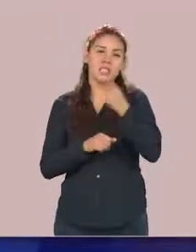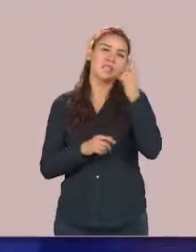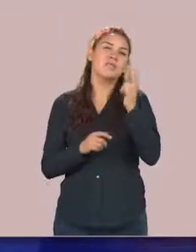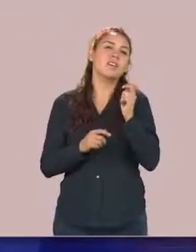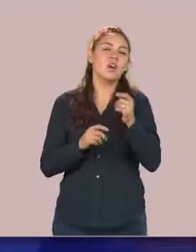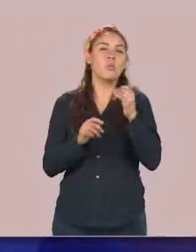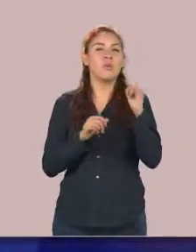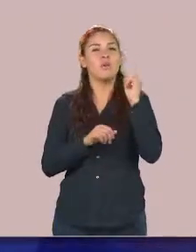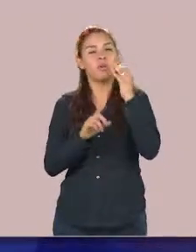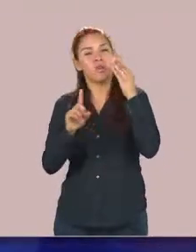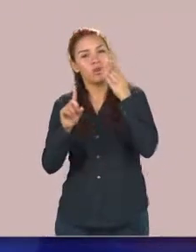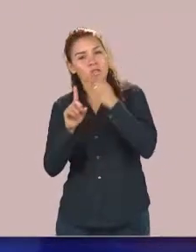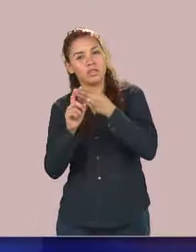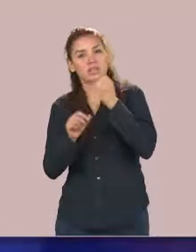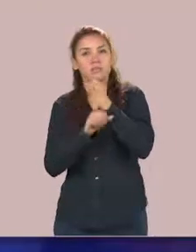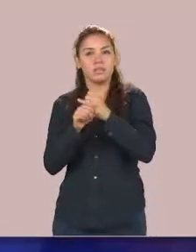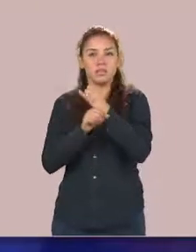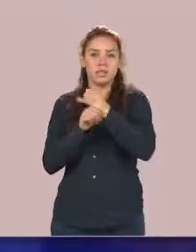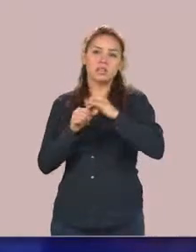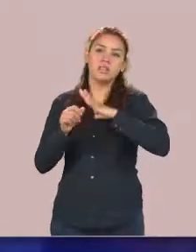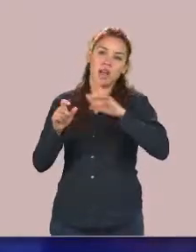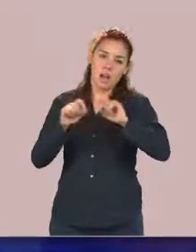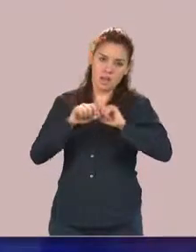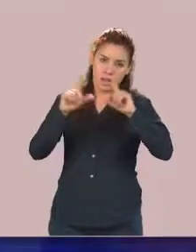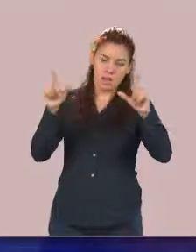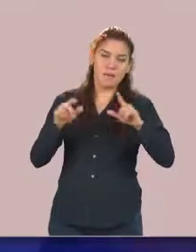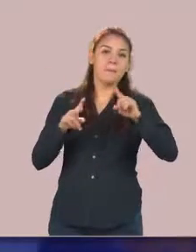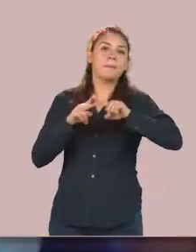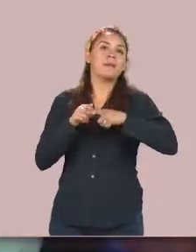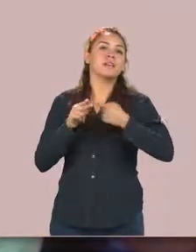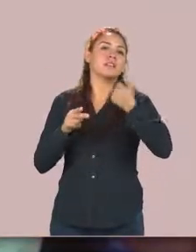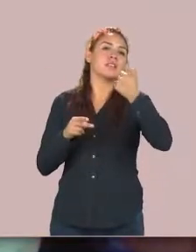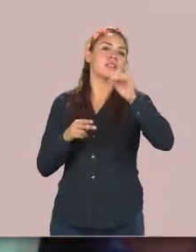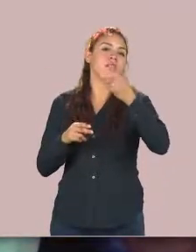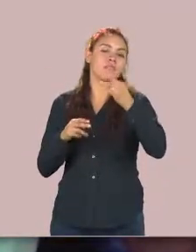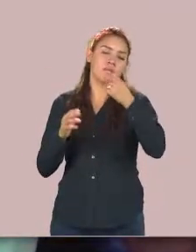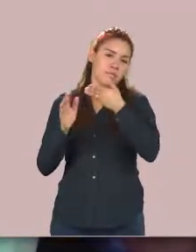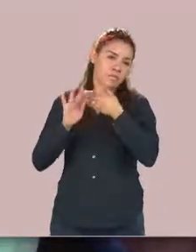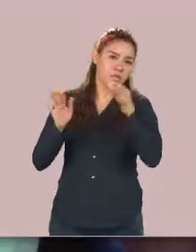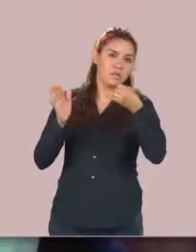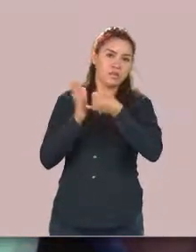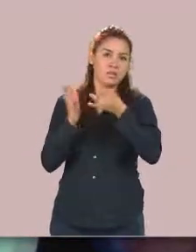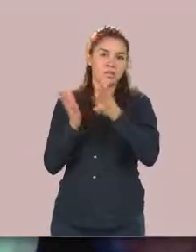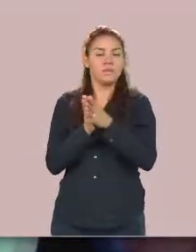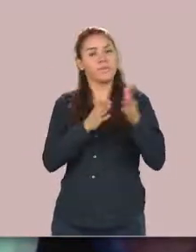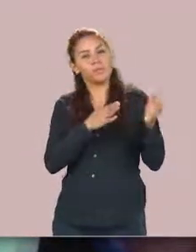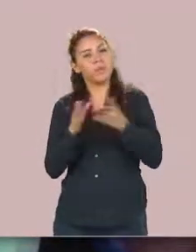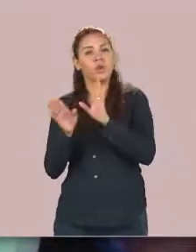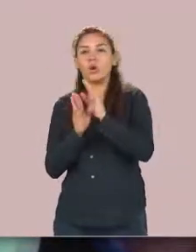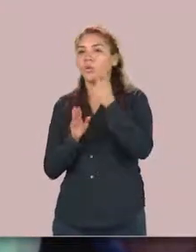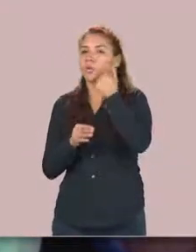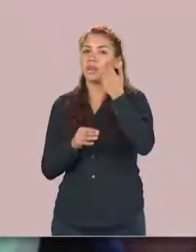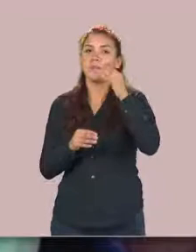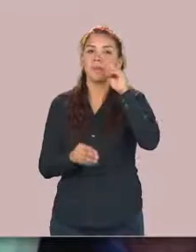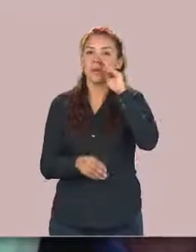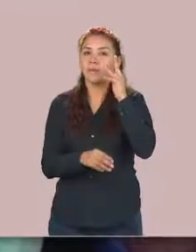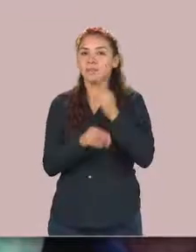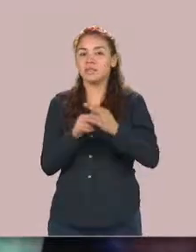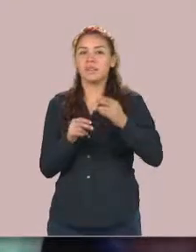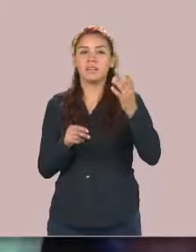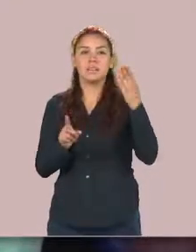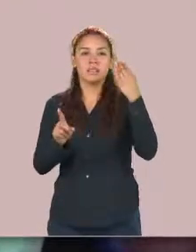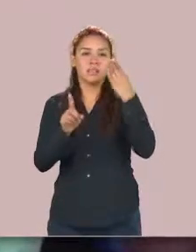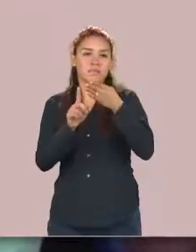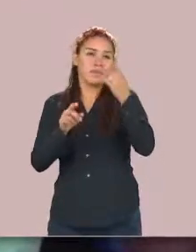se abre la convocatoria para los aspirantes el 6 de febrero de este año. Y para los aspirantes a la maestra en dirección empresarial se